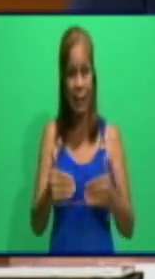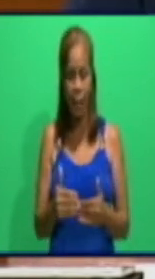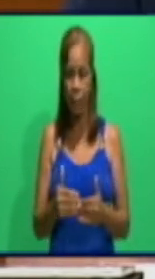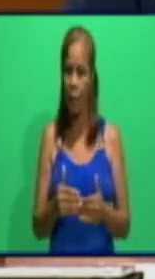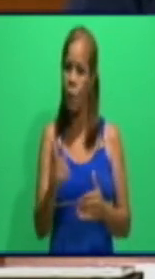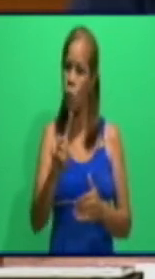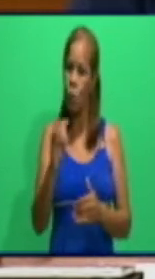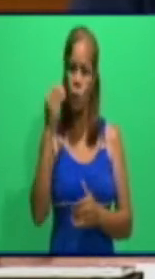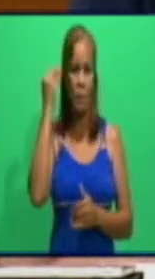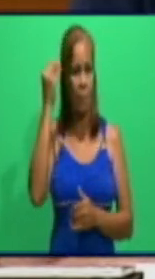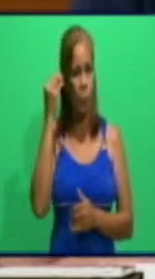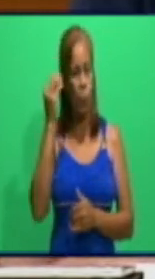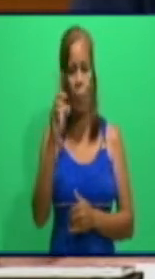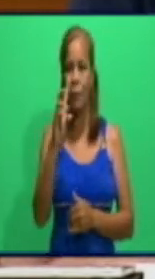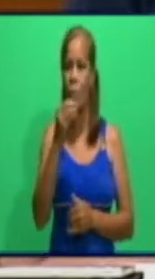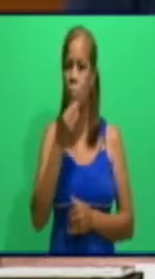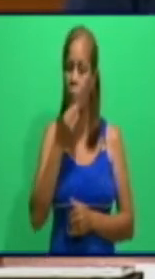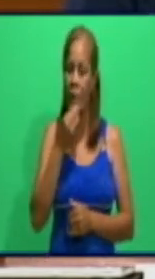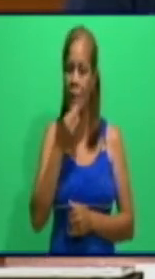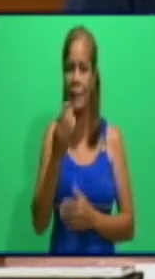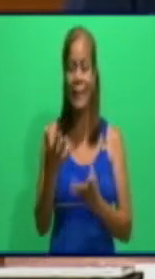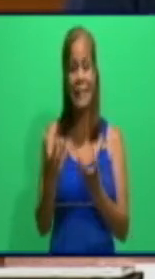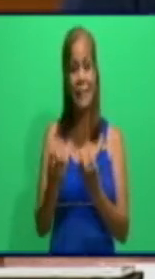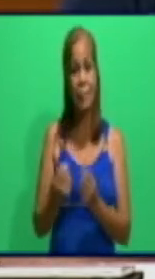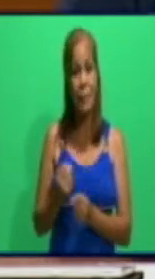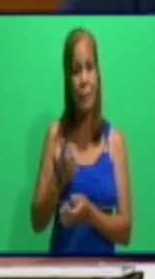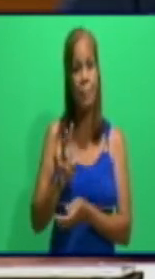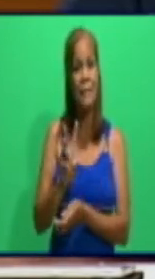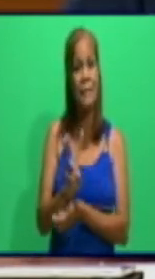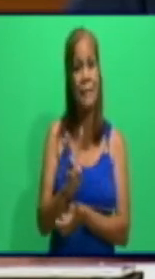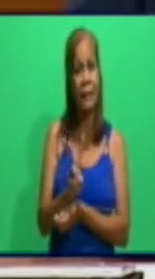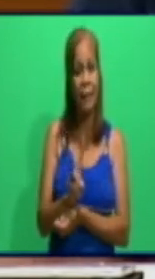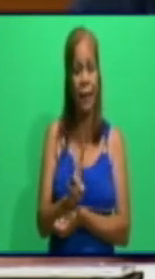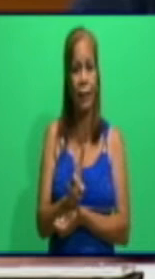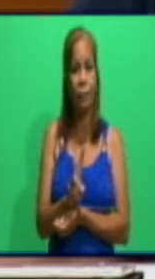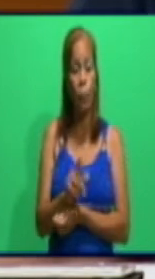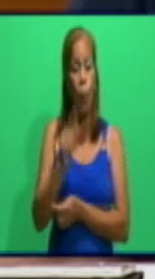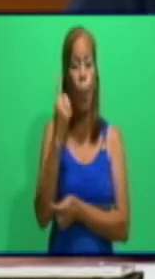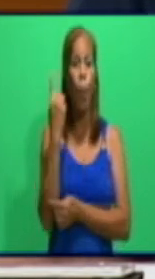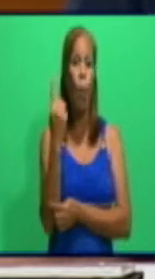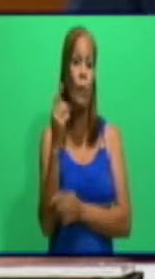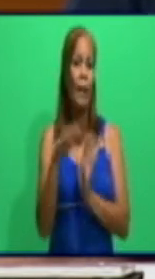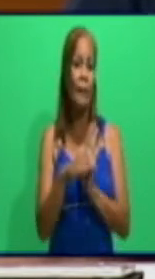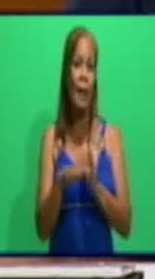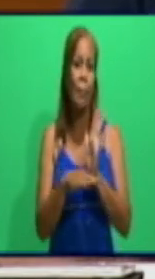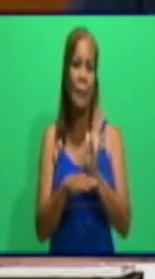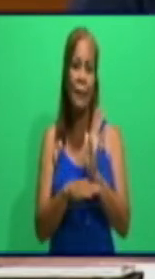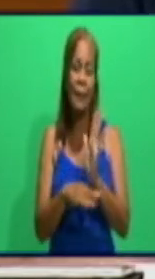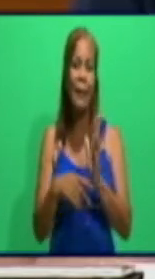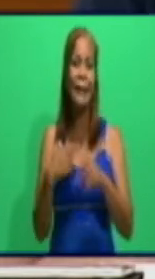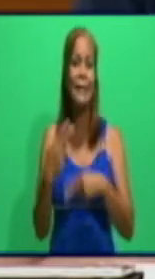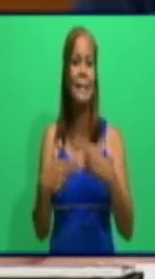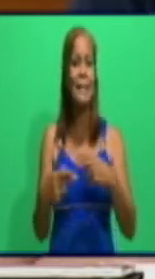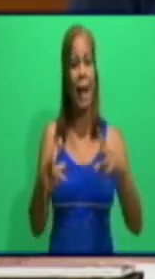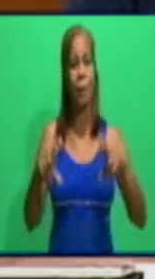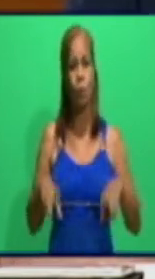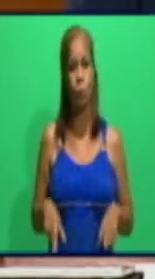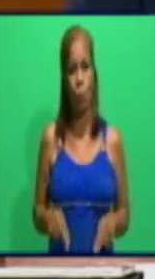no se permiten acompañantes. Precisamente, una de las medidas que se estableció desde la primera,